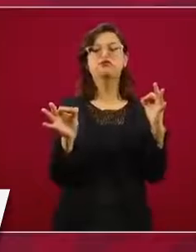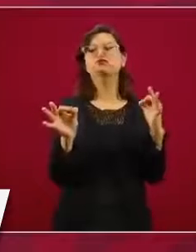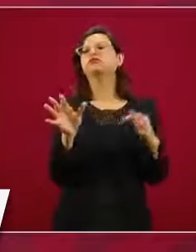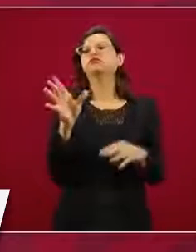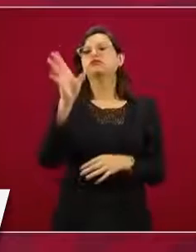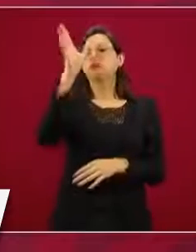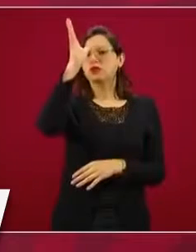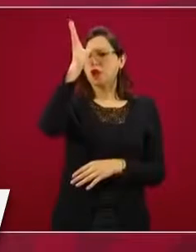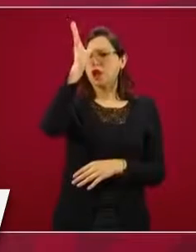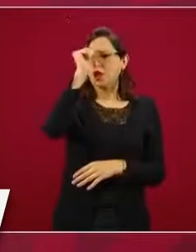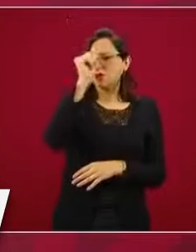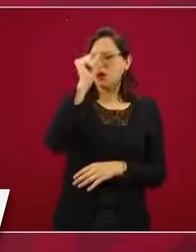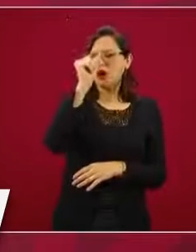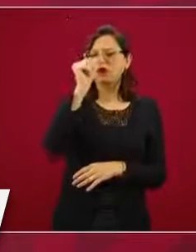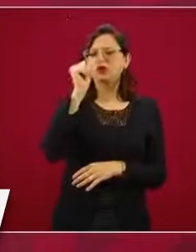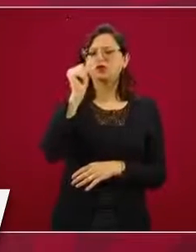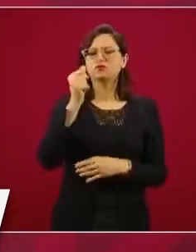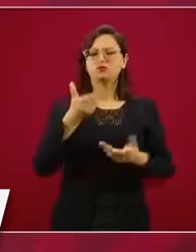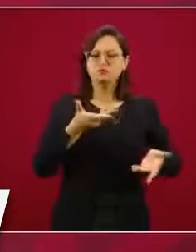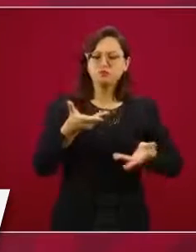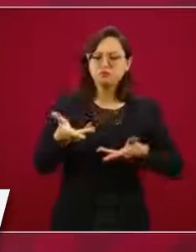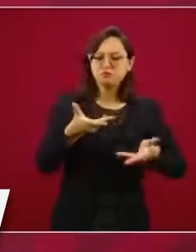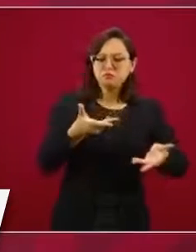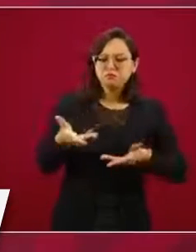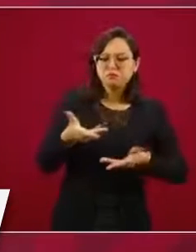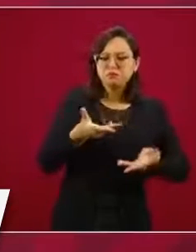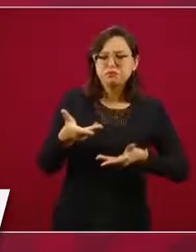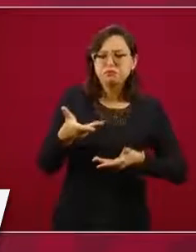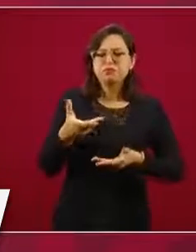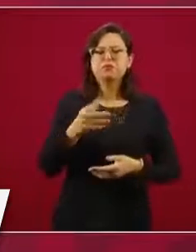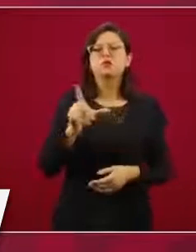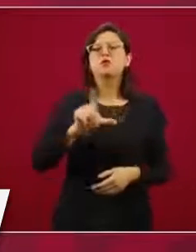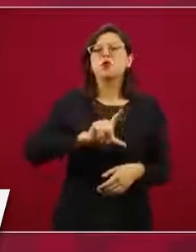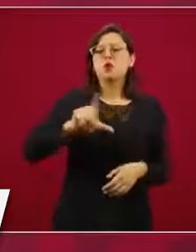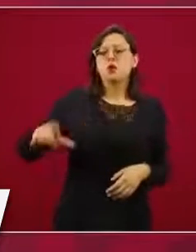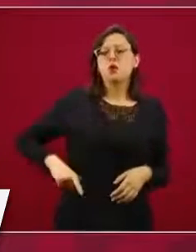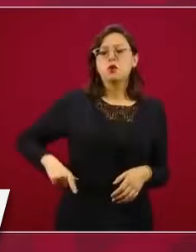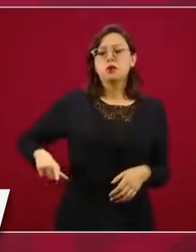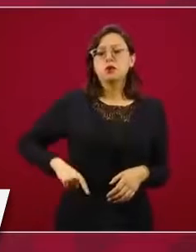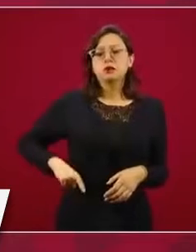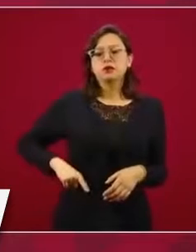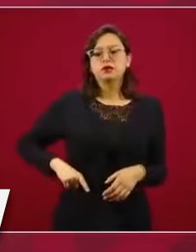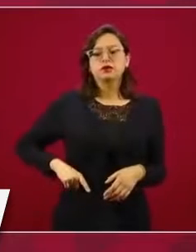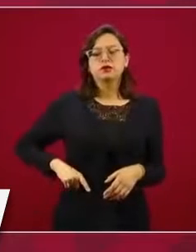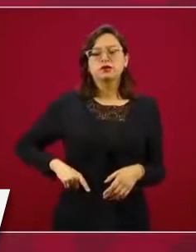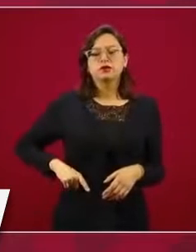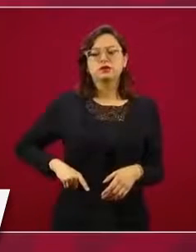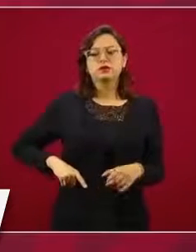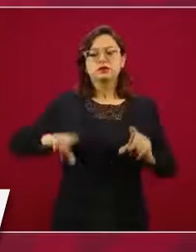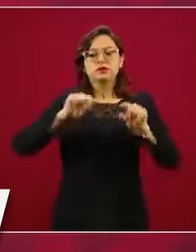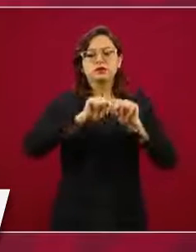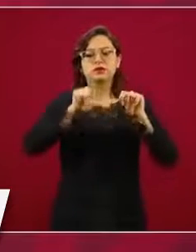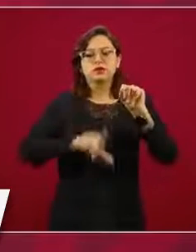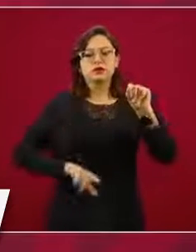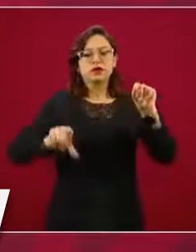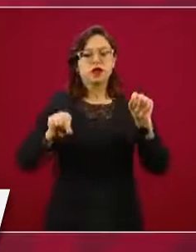convenio que celebra el gobierno gobierno con